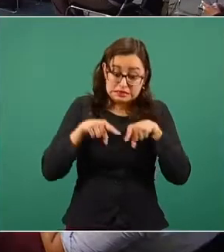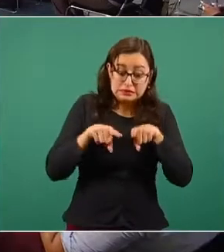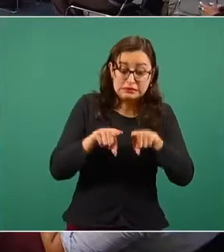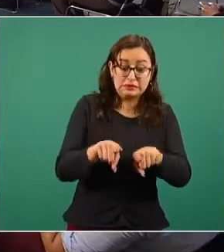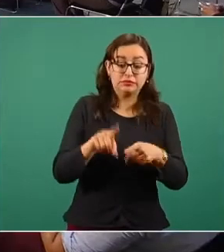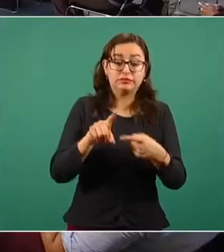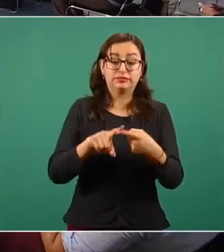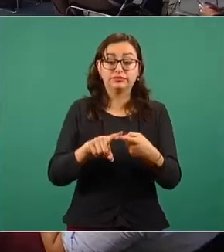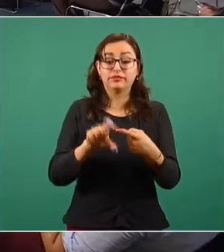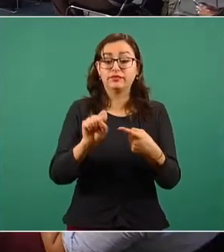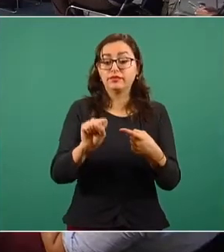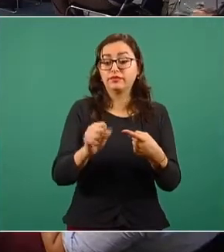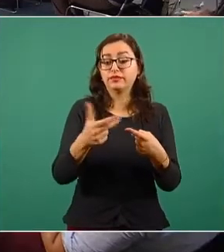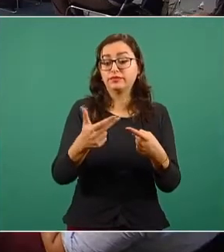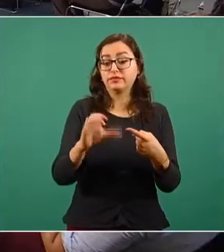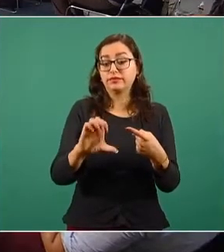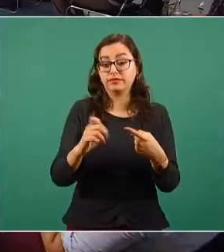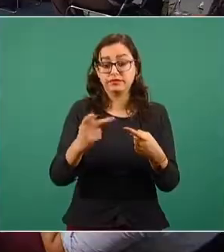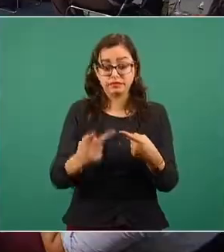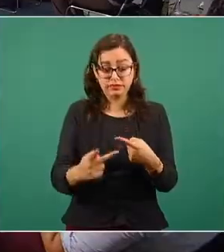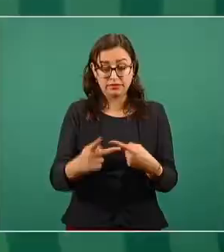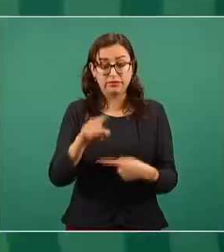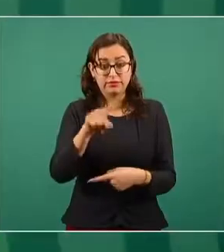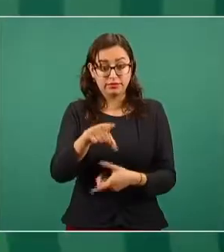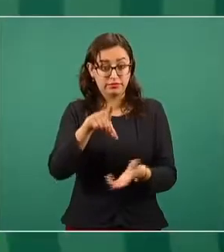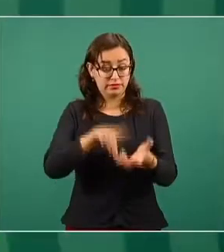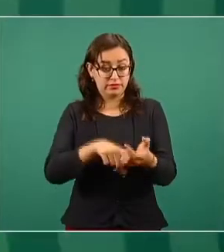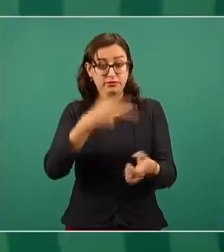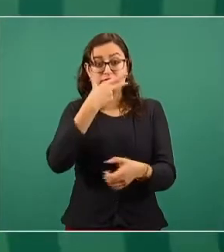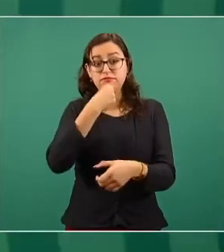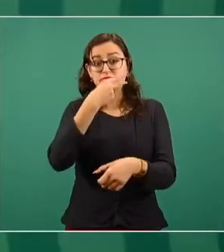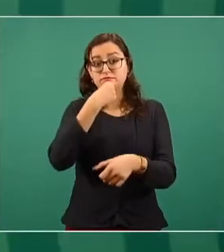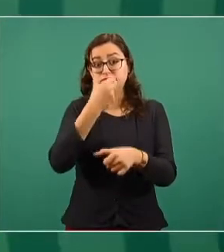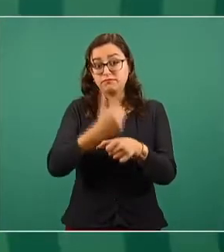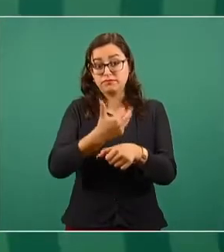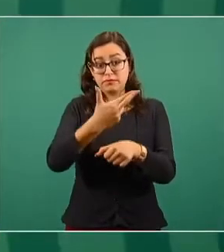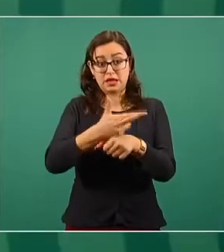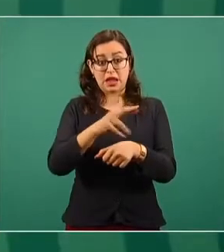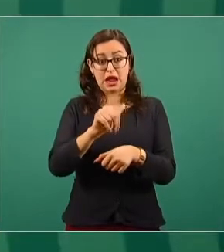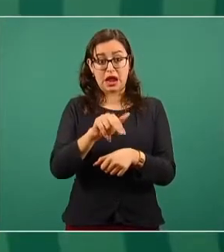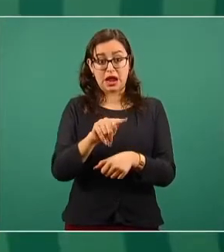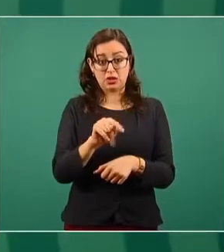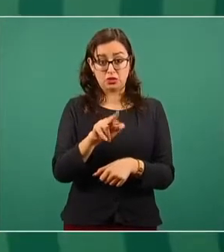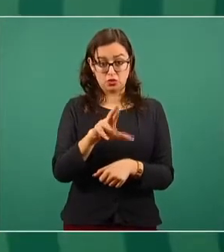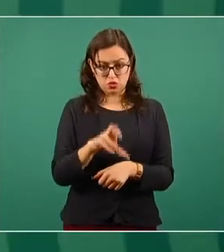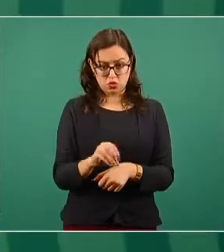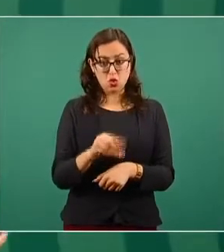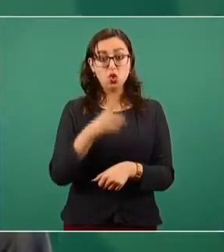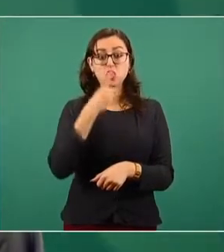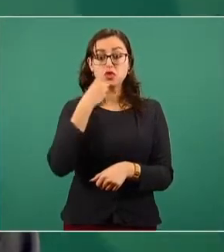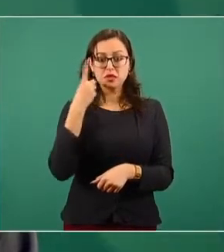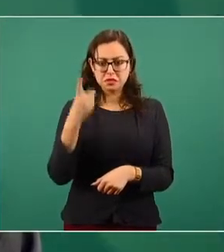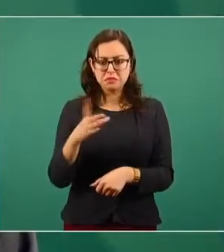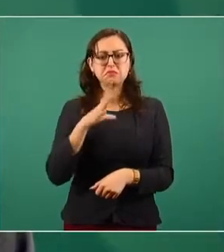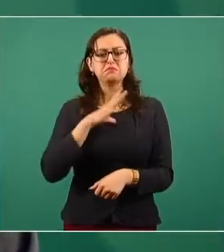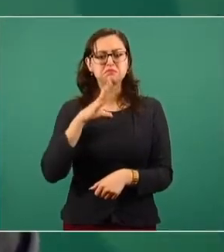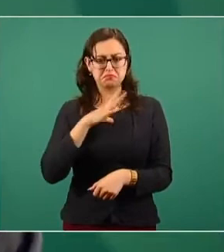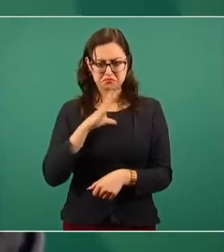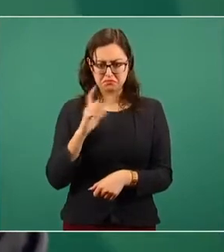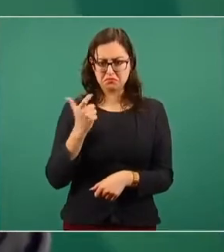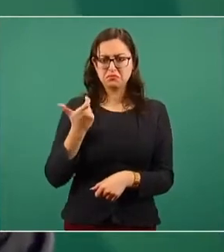Hacienda, según nos informó el señor secretario Arturo Herrera, tiene el recurso